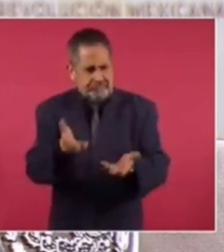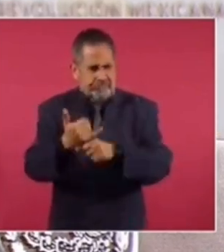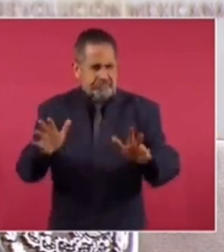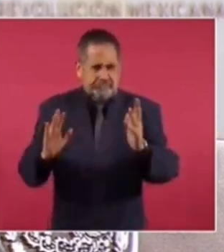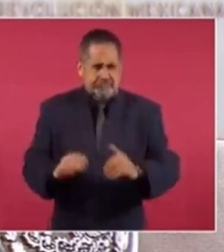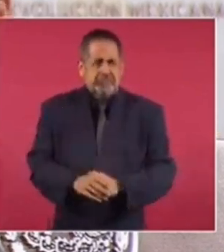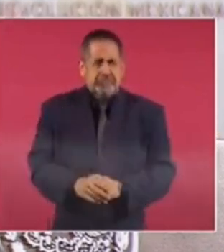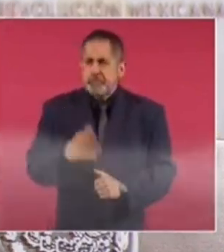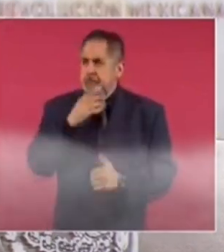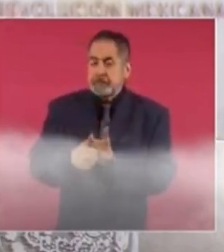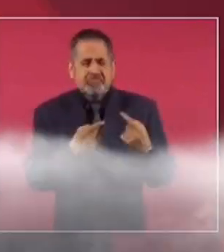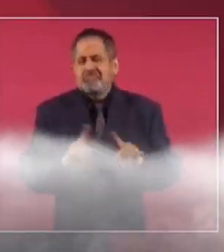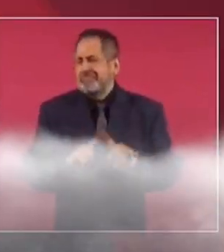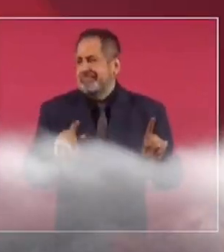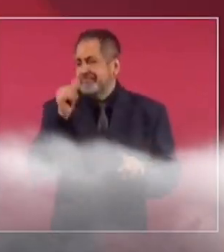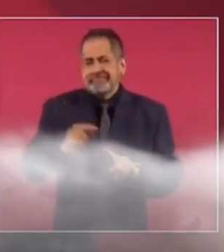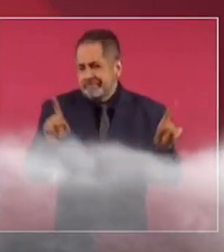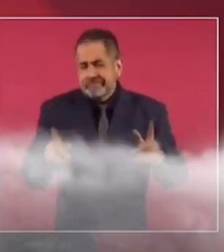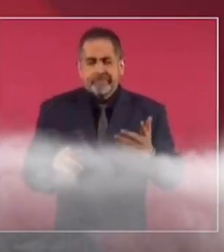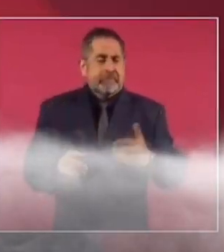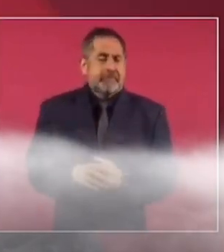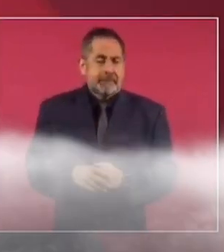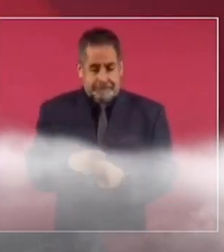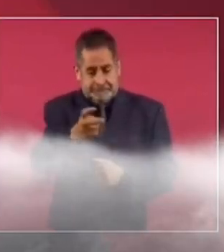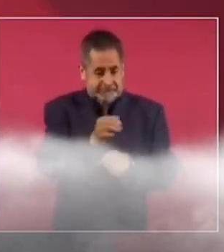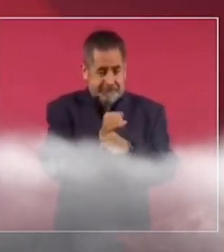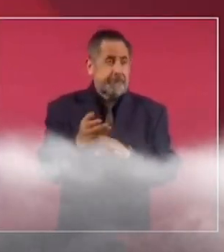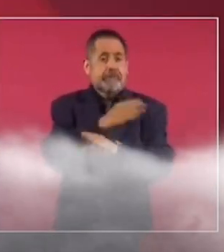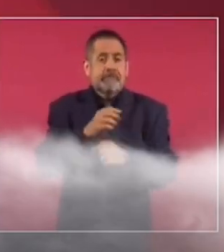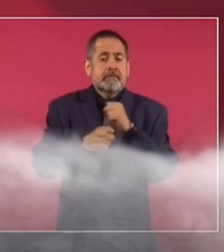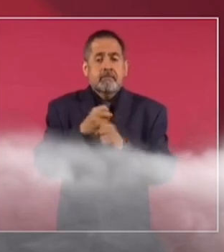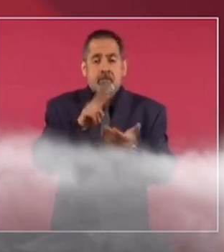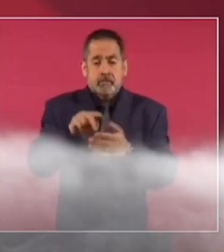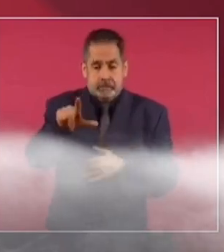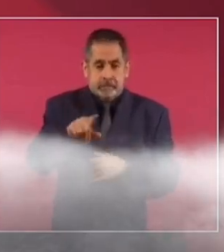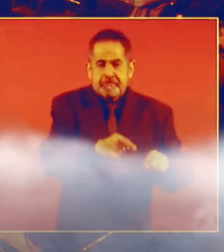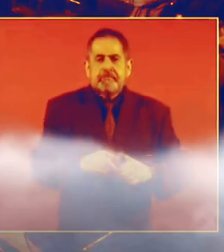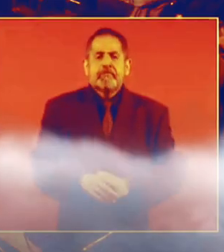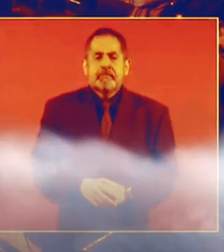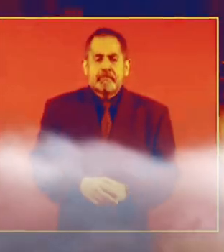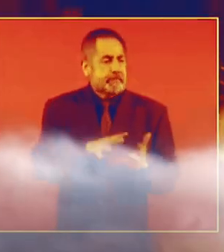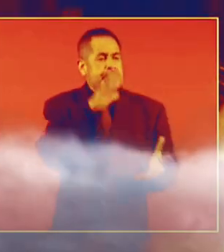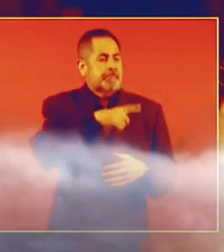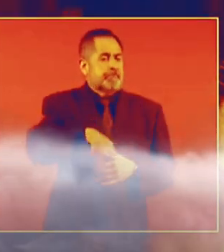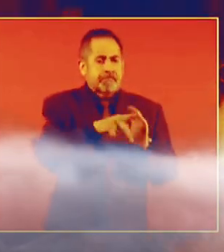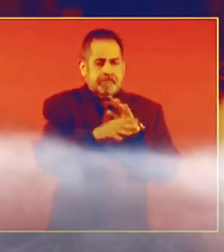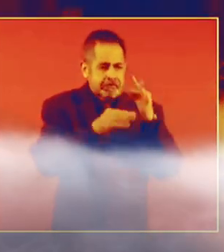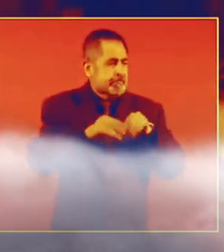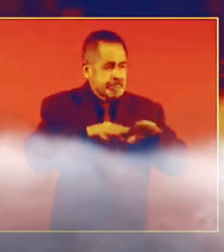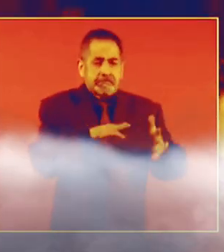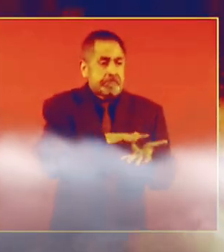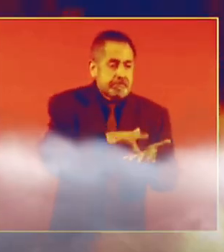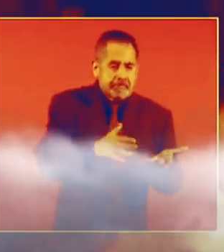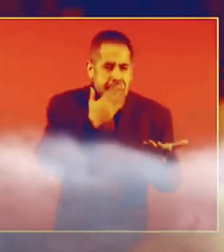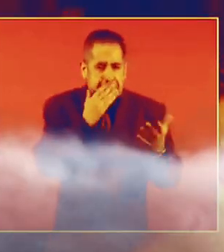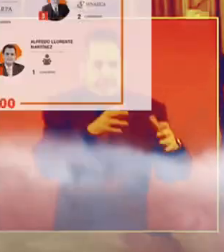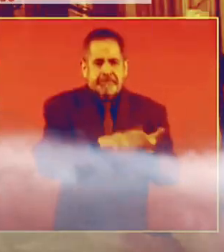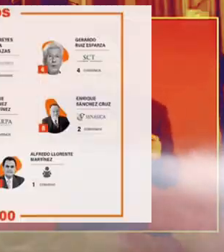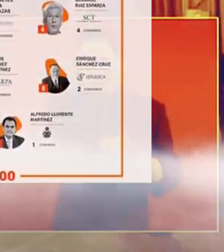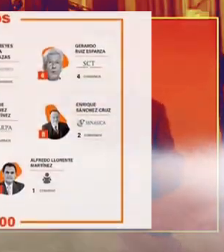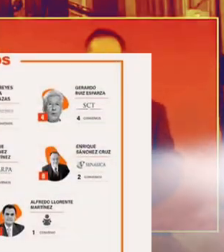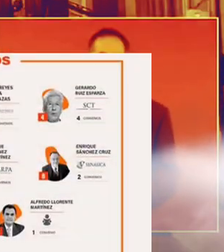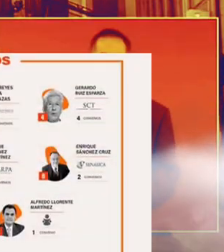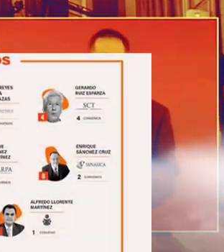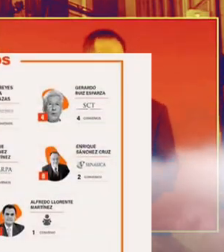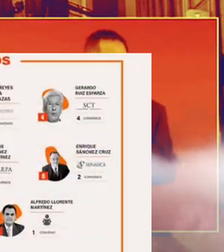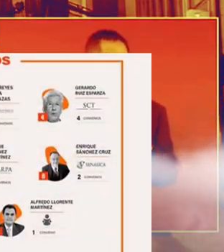Este, no tenemos nada que ocultar. Y esa investigación del 17, apoyada por usted, por la mayoría de la prensa, al servicio del